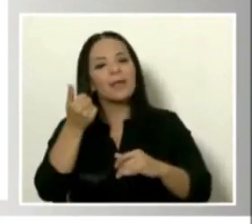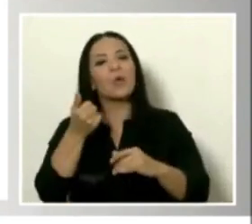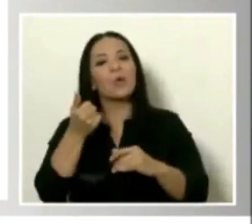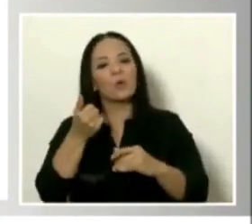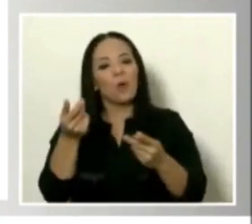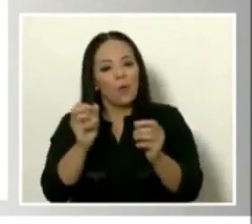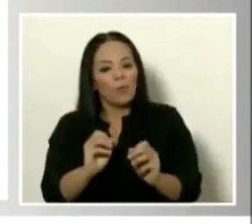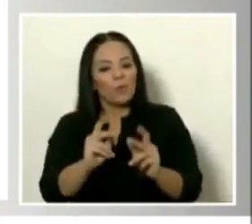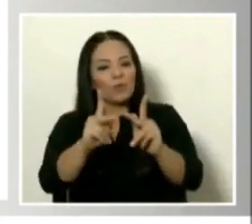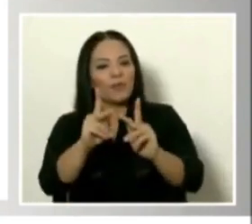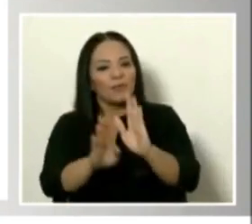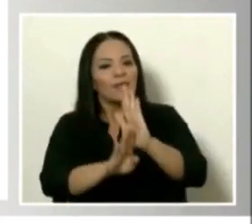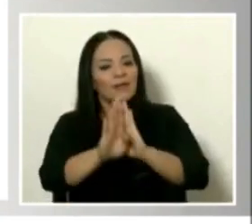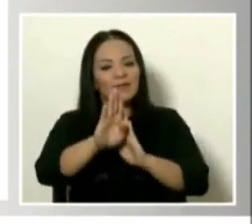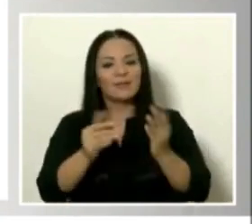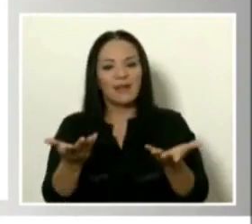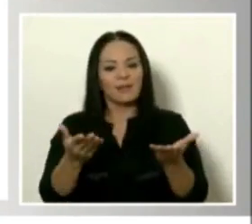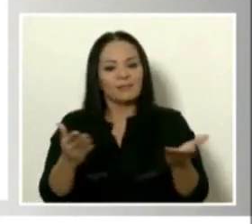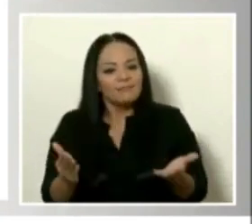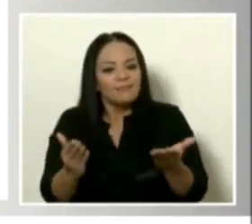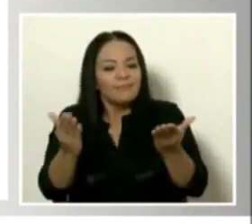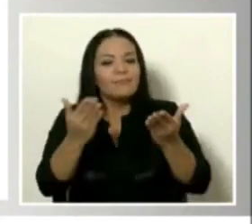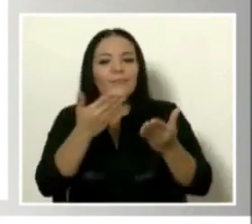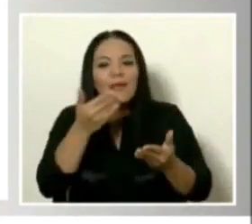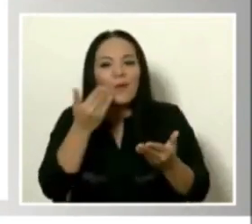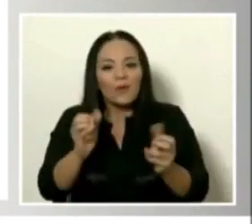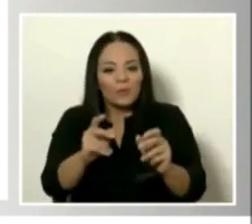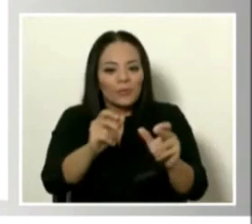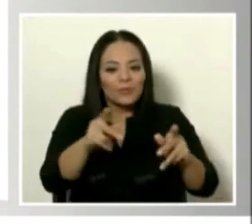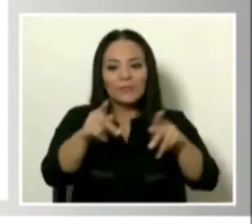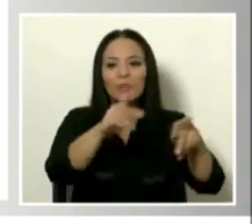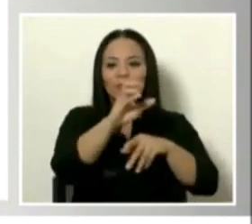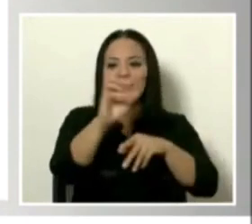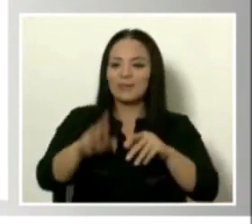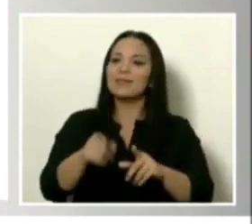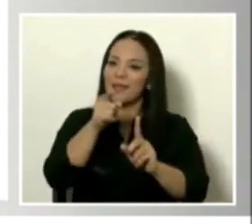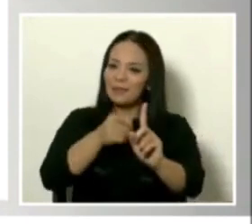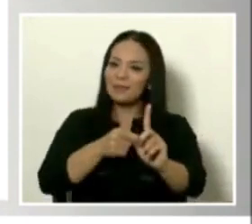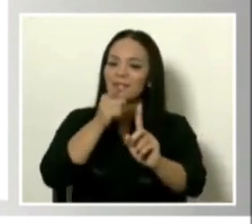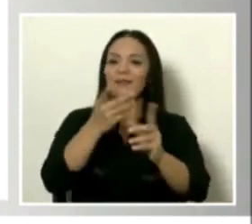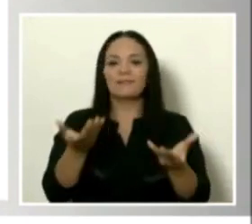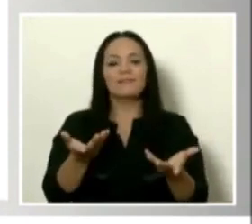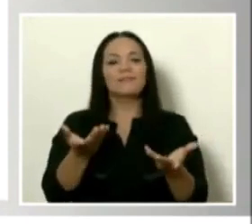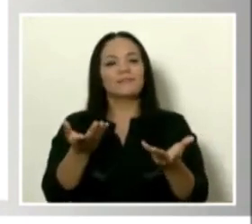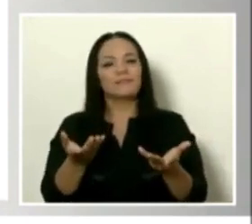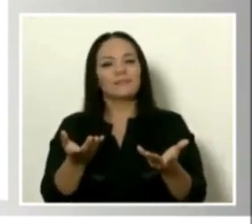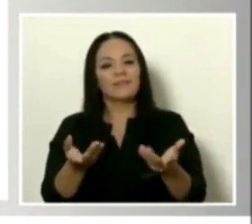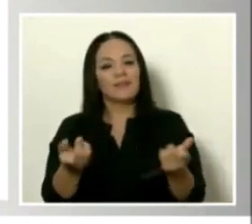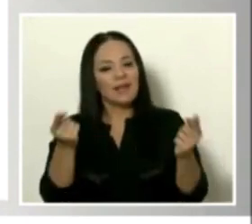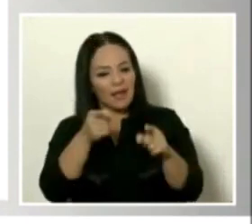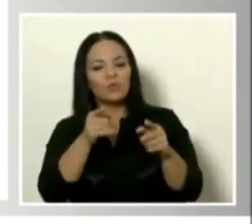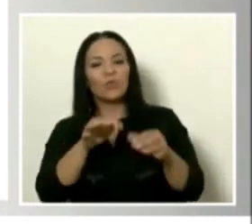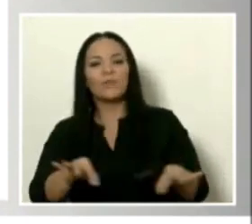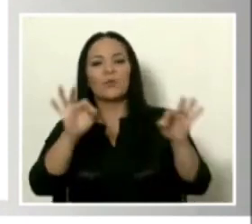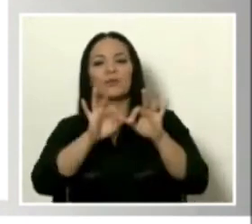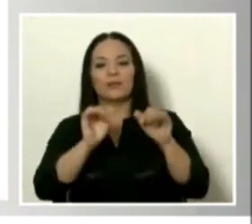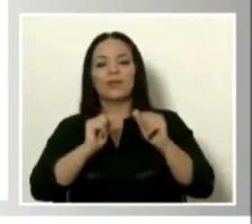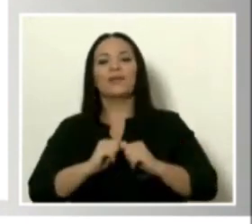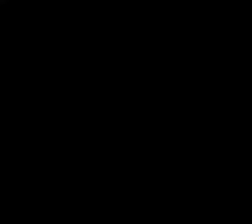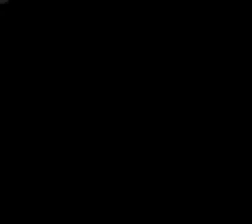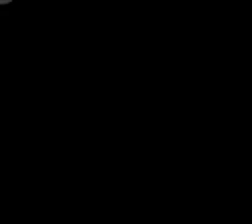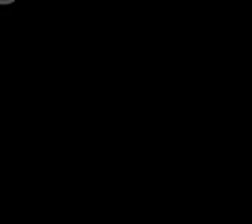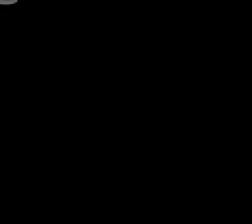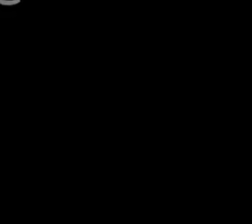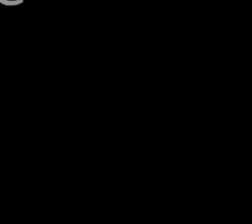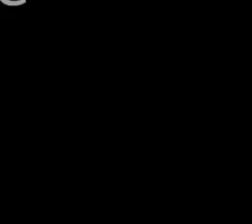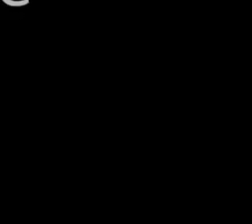y generar más oportunidades para los costarricenses, que es lo que en última instancia nos importa y nos mueve.